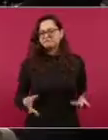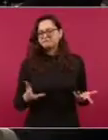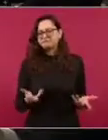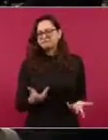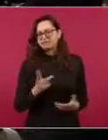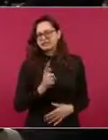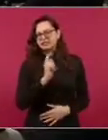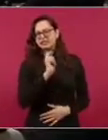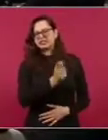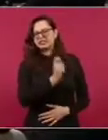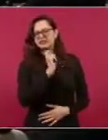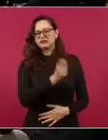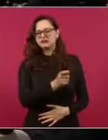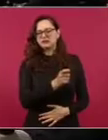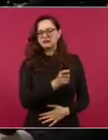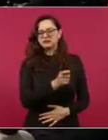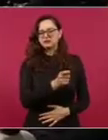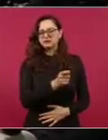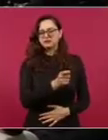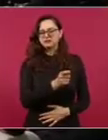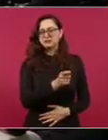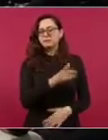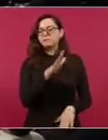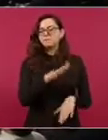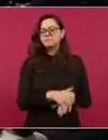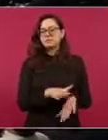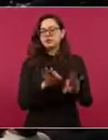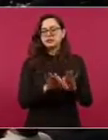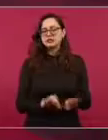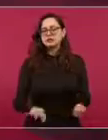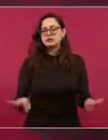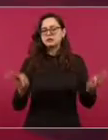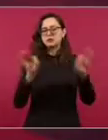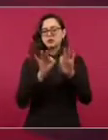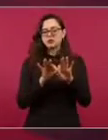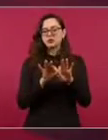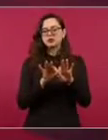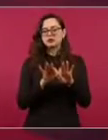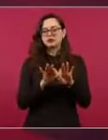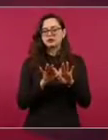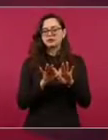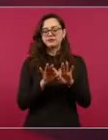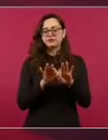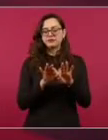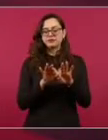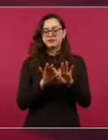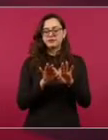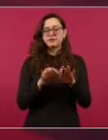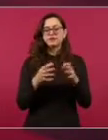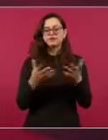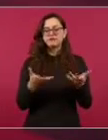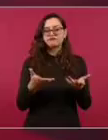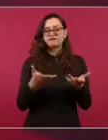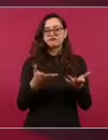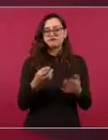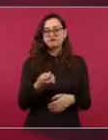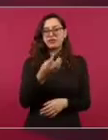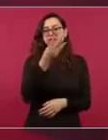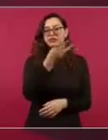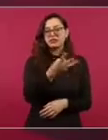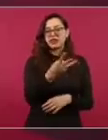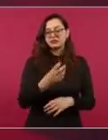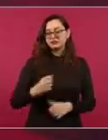forma parte de un acuerdo, es una institución